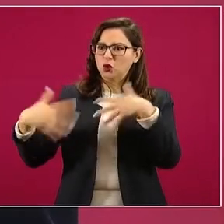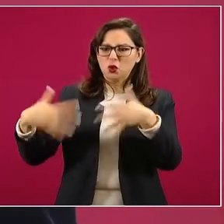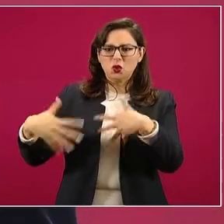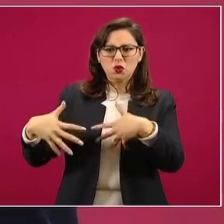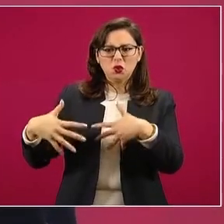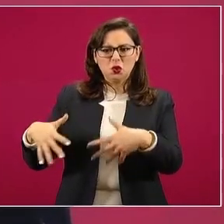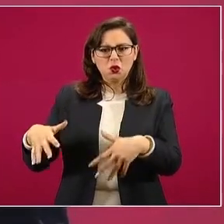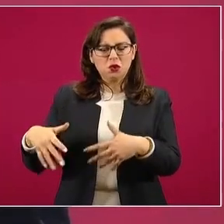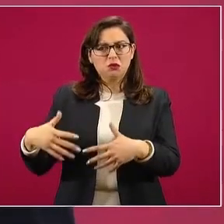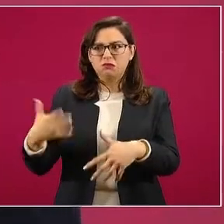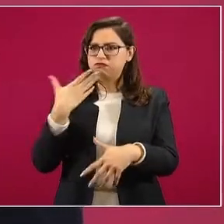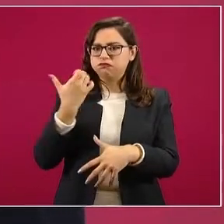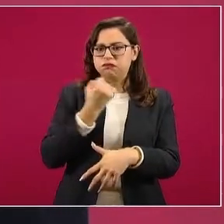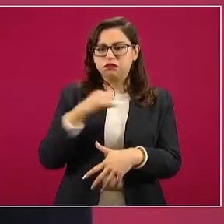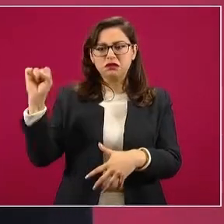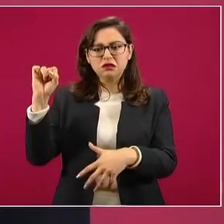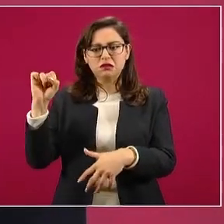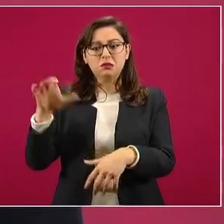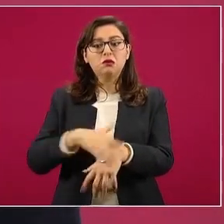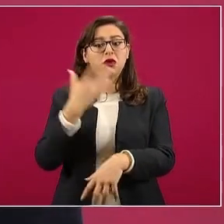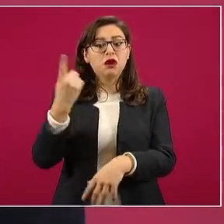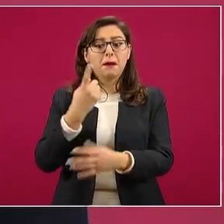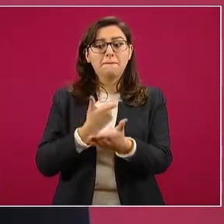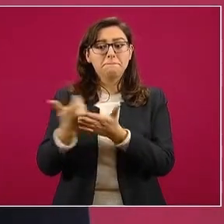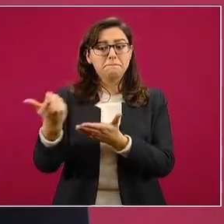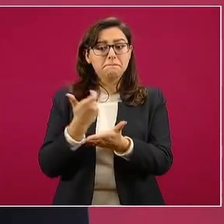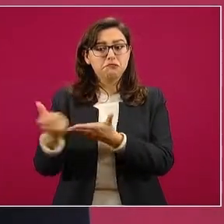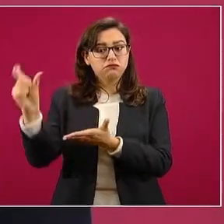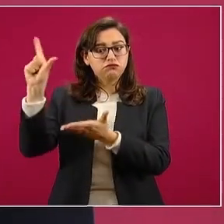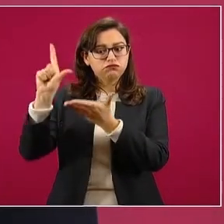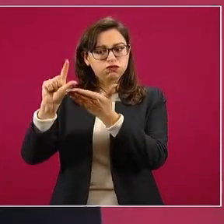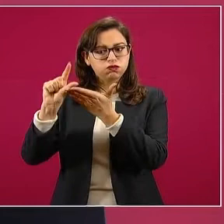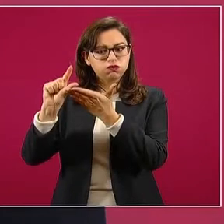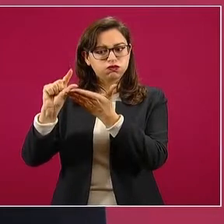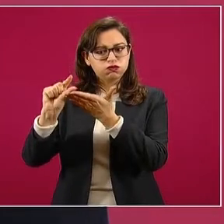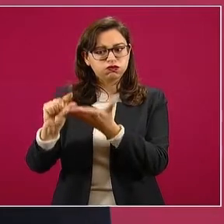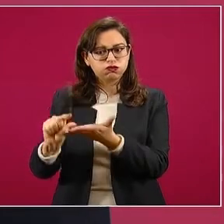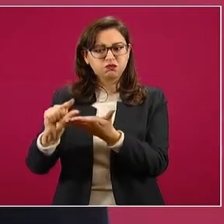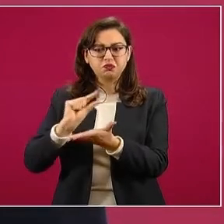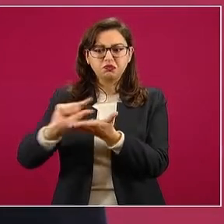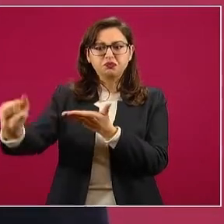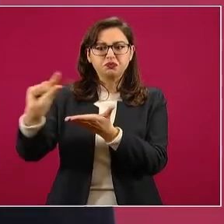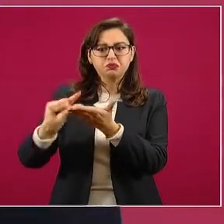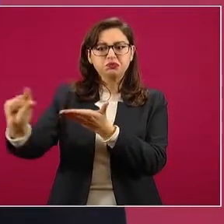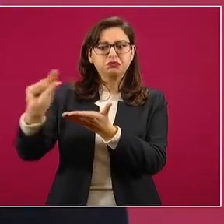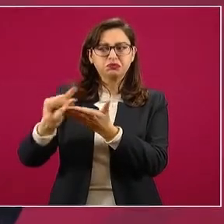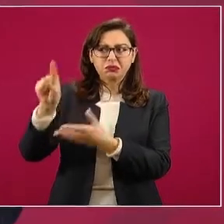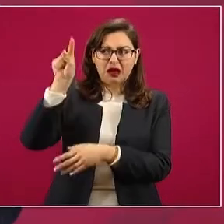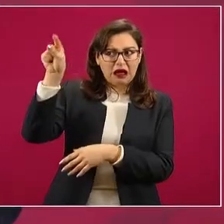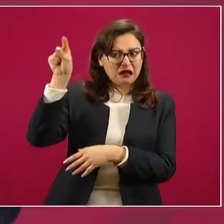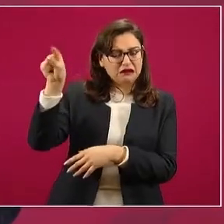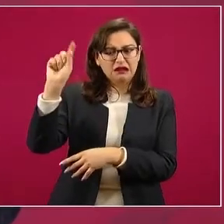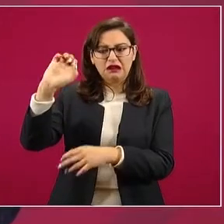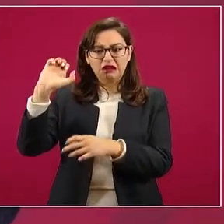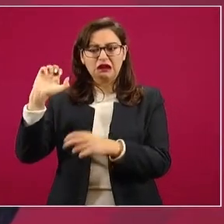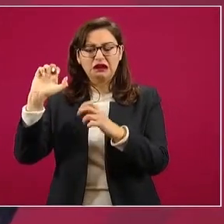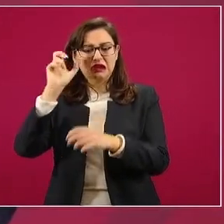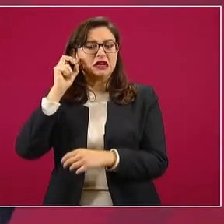Resulta que durante todo el periodo neoliberal los salarios en México, en vez de